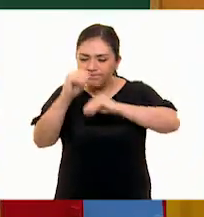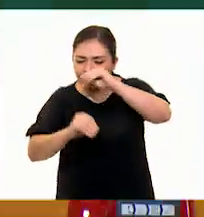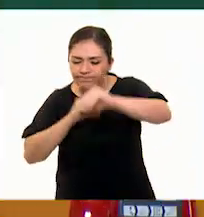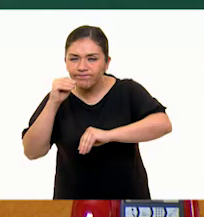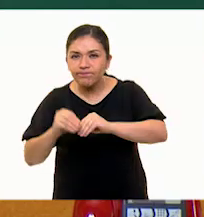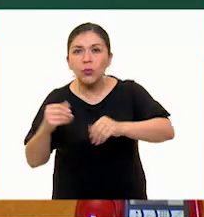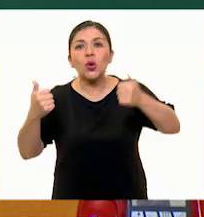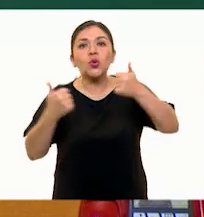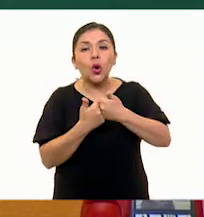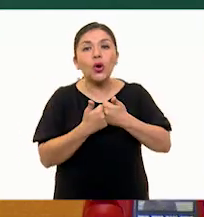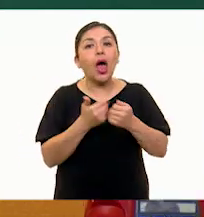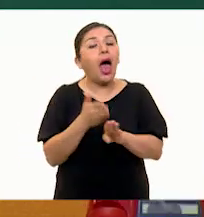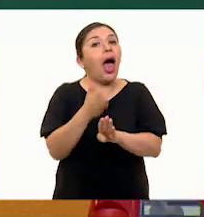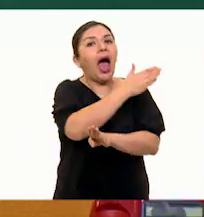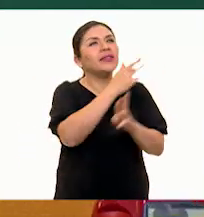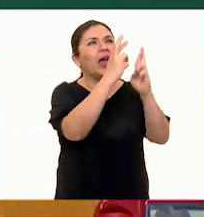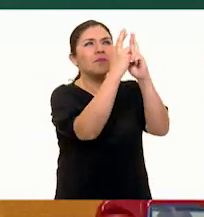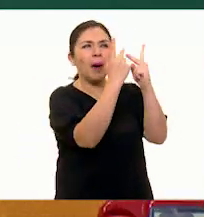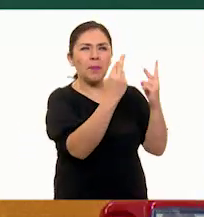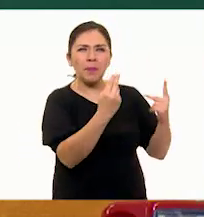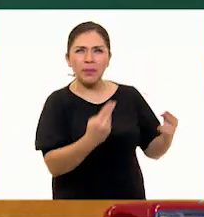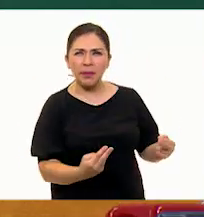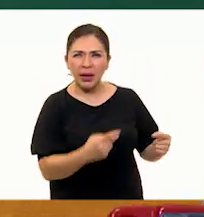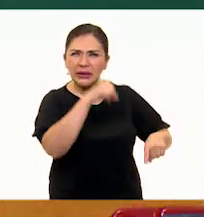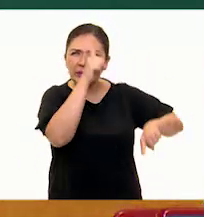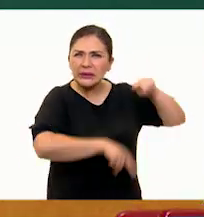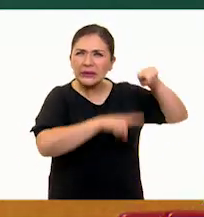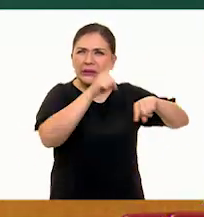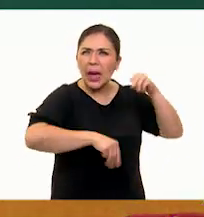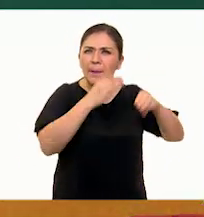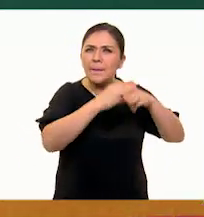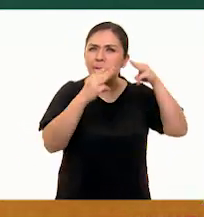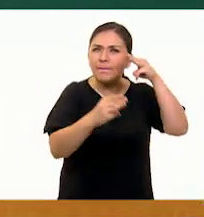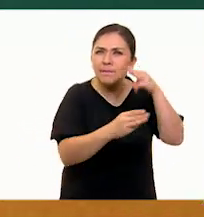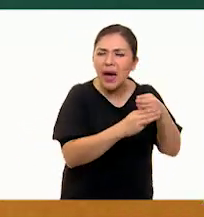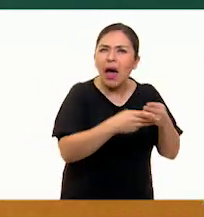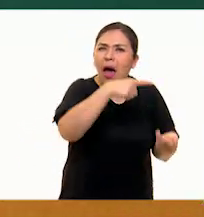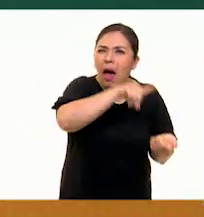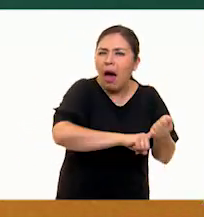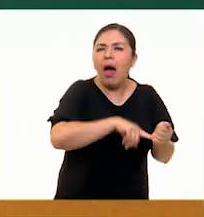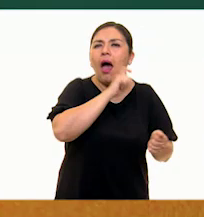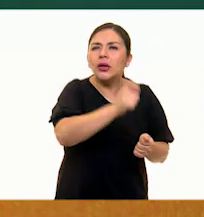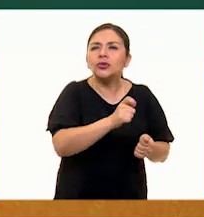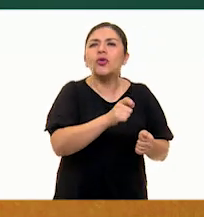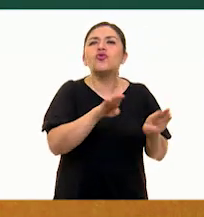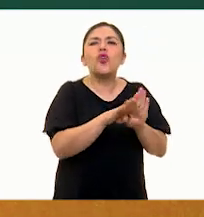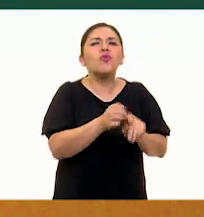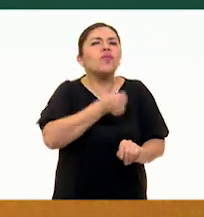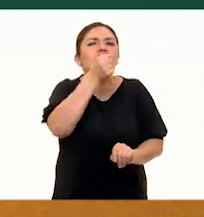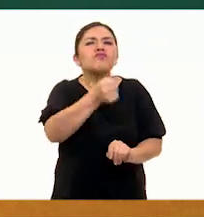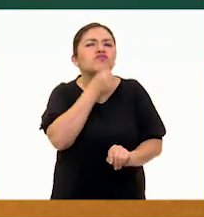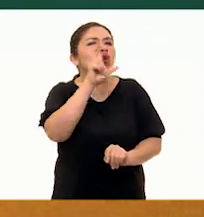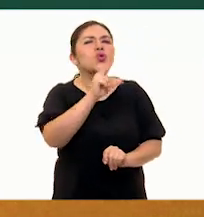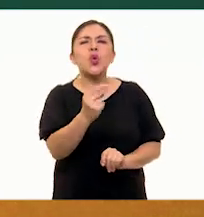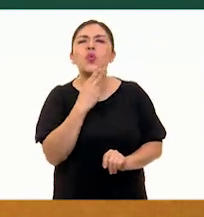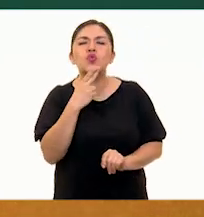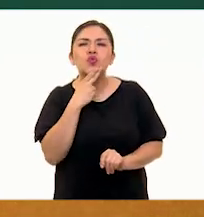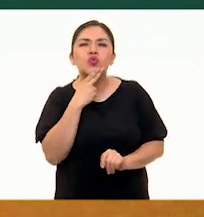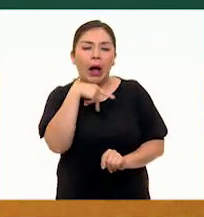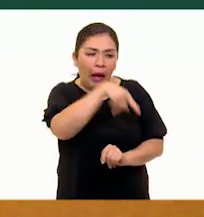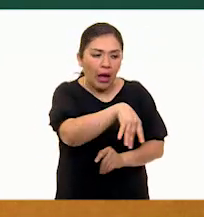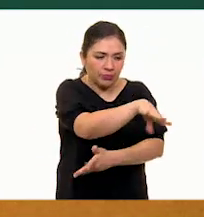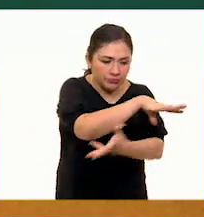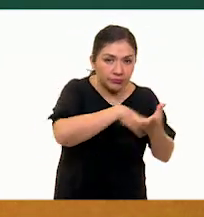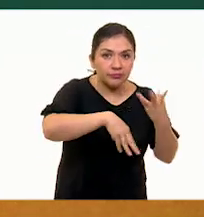de una destrucción, ¿no? Todos estos materiales son, como te dije, de reutilización y pues